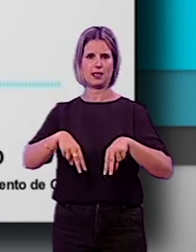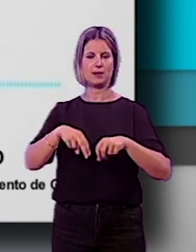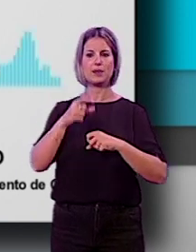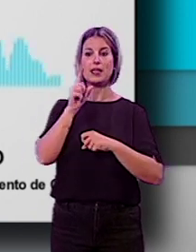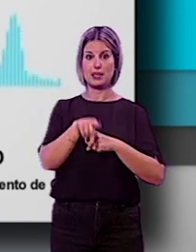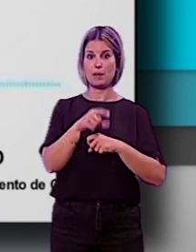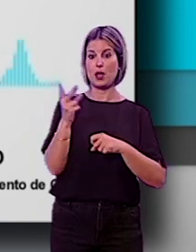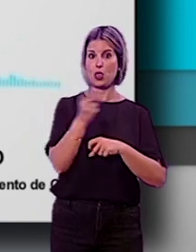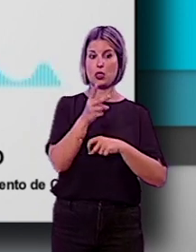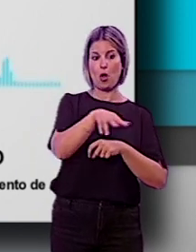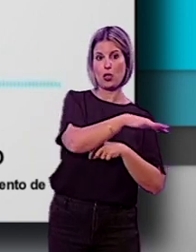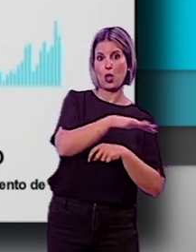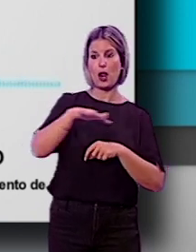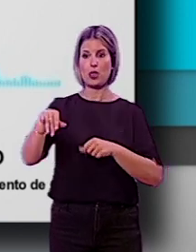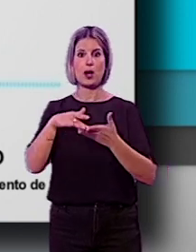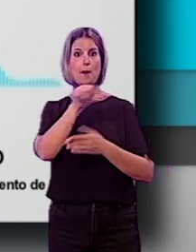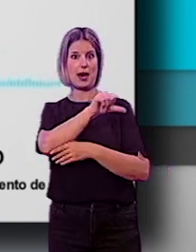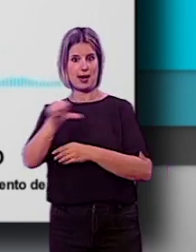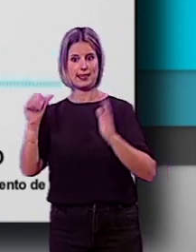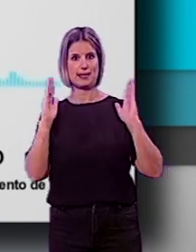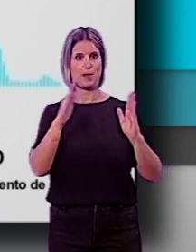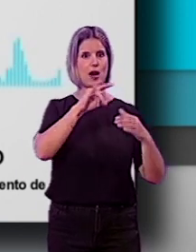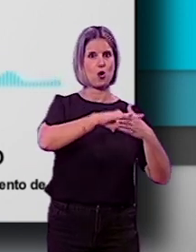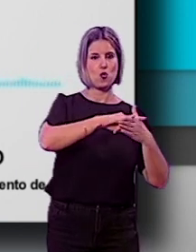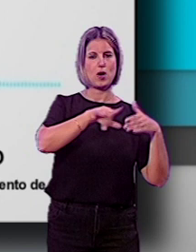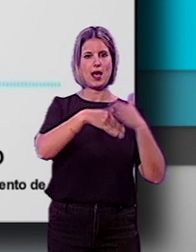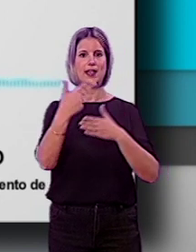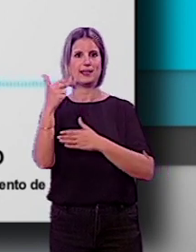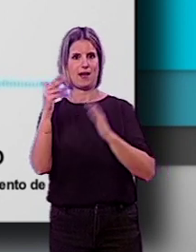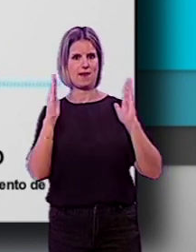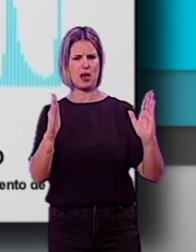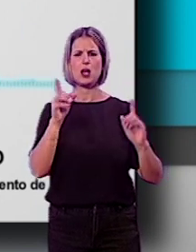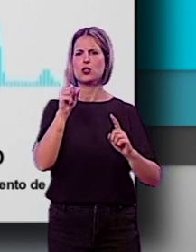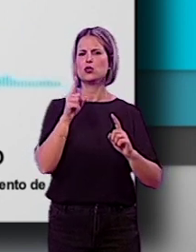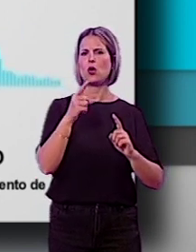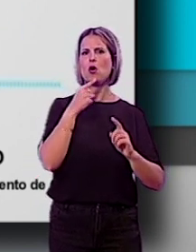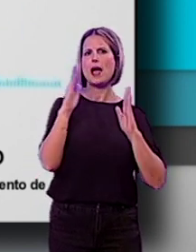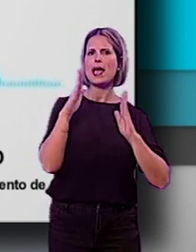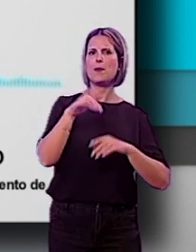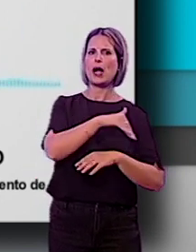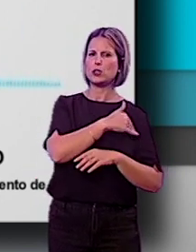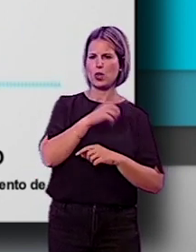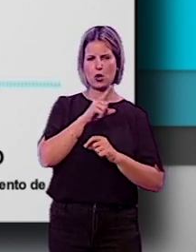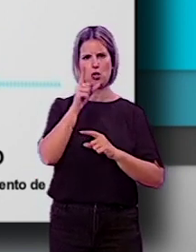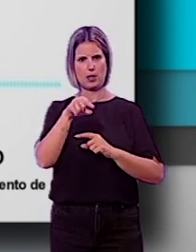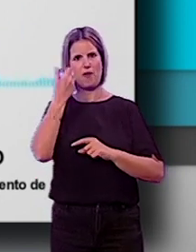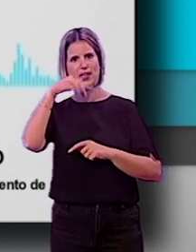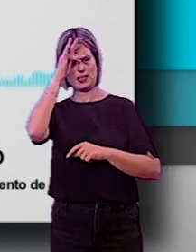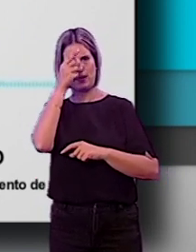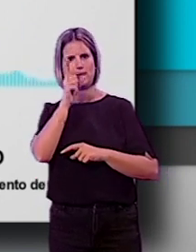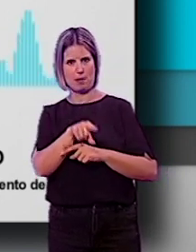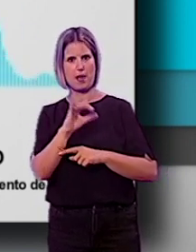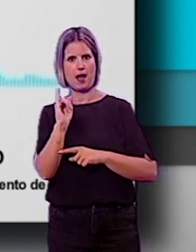conexión entre estas dos zonas durante la semana, no solo en época lectiva sino también durante las épocas estivales y los fines de semana.